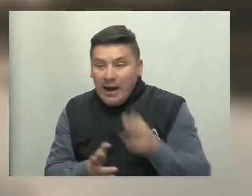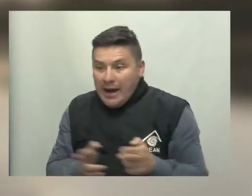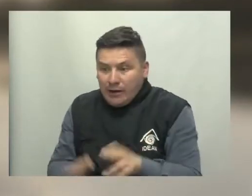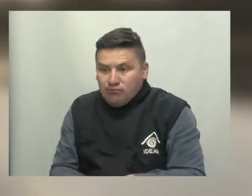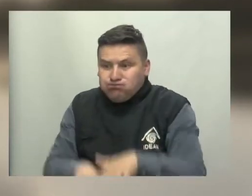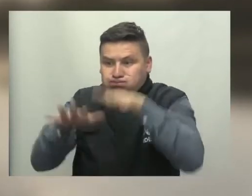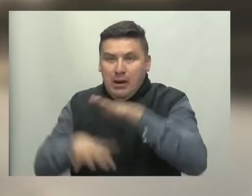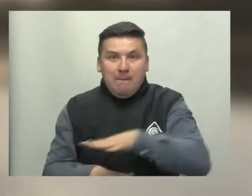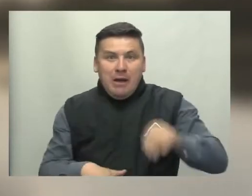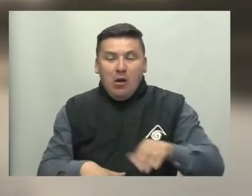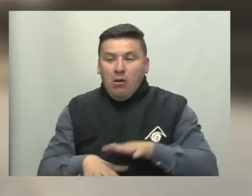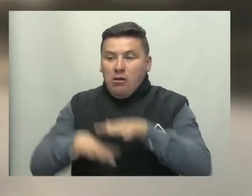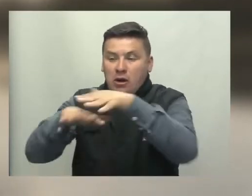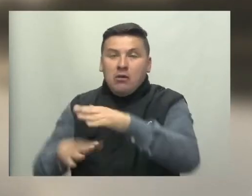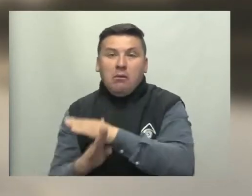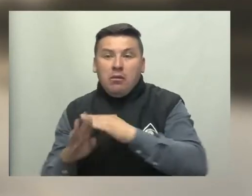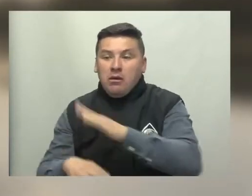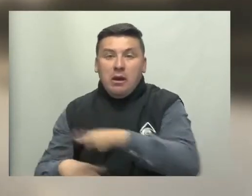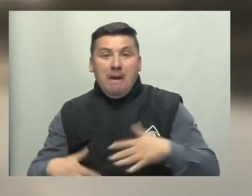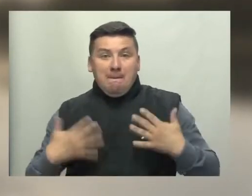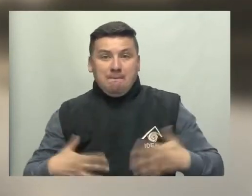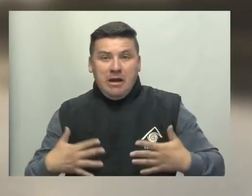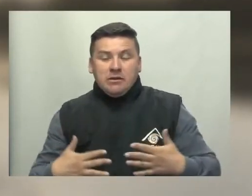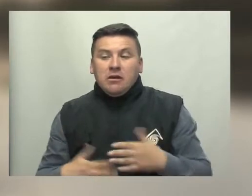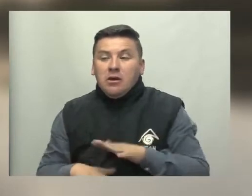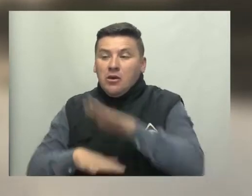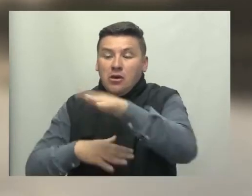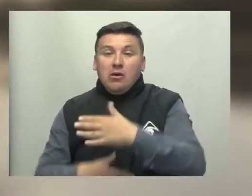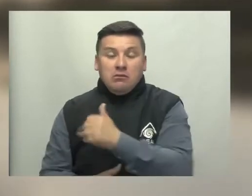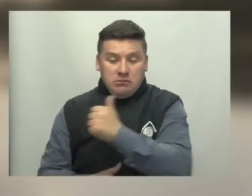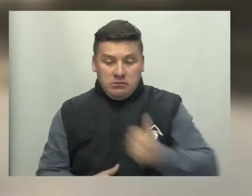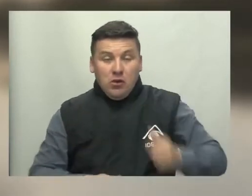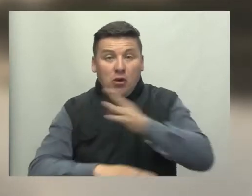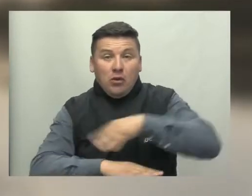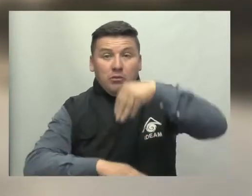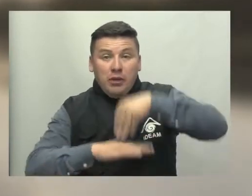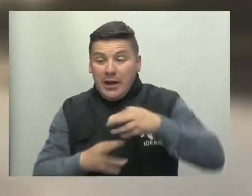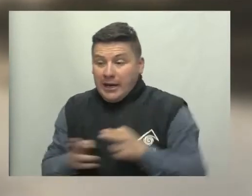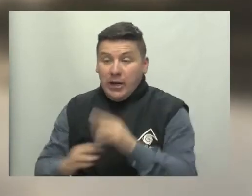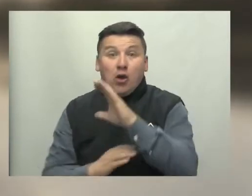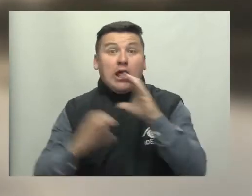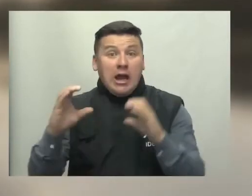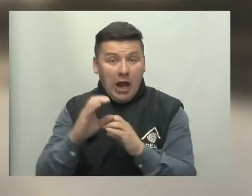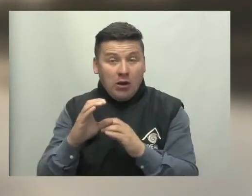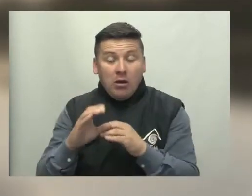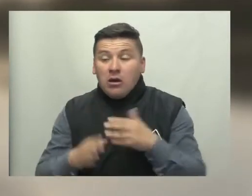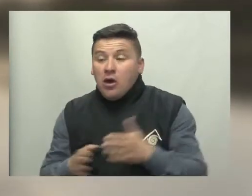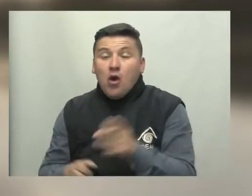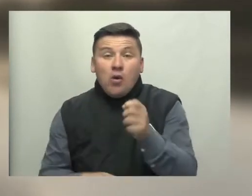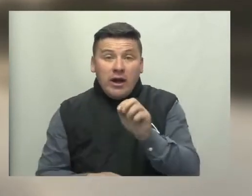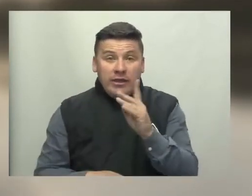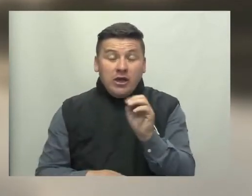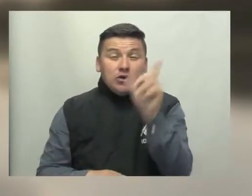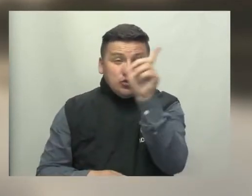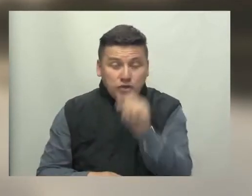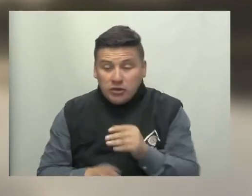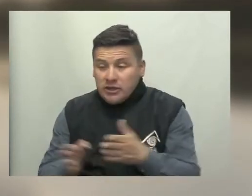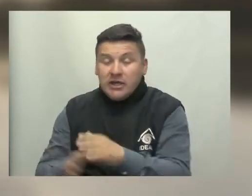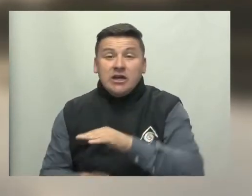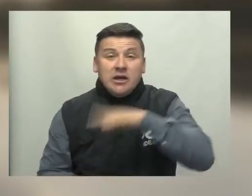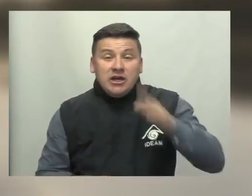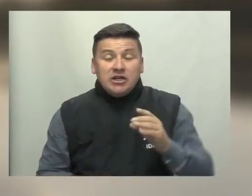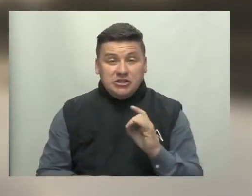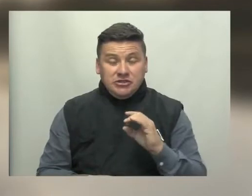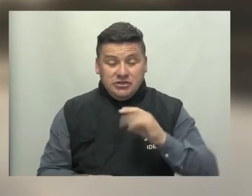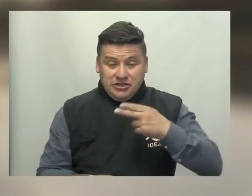por crecientes en el río Magdalena, entre el Banco y Plato, en Brazo de Loba y Monpox, en el río Cauca a la altura de la Mojana en Guarandá, Sucre,